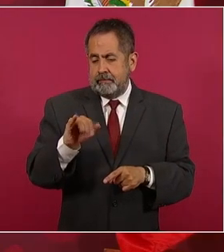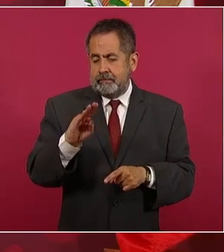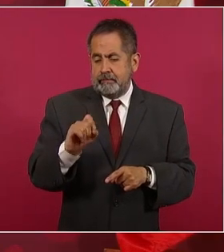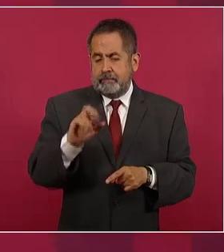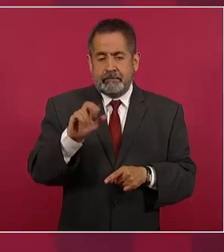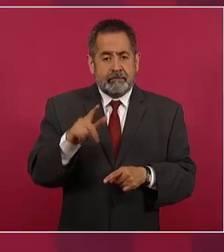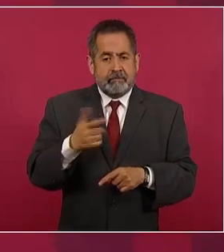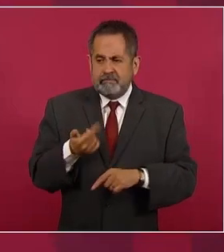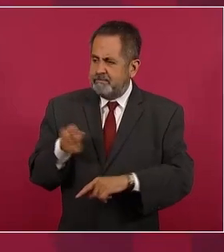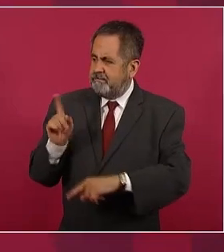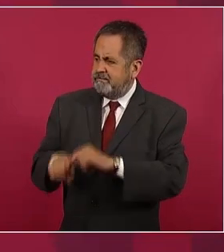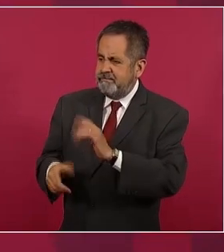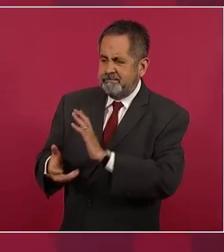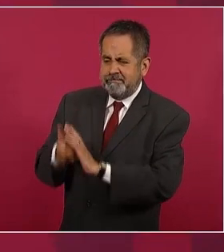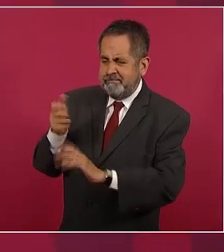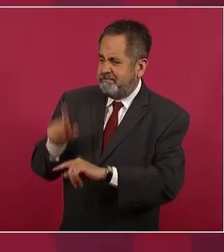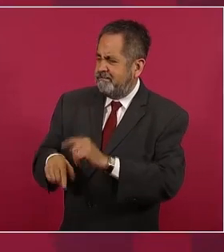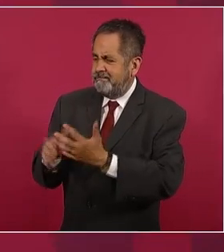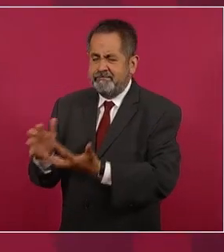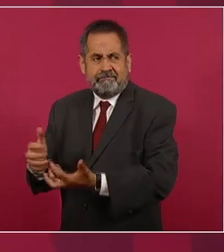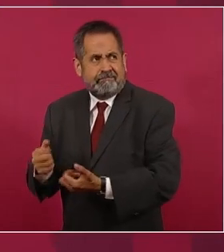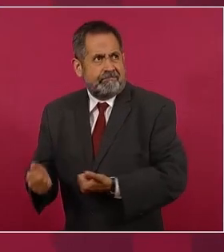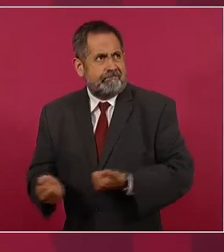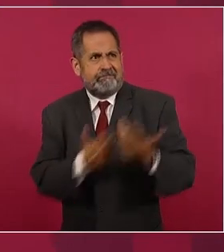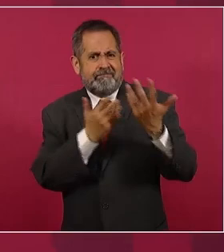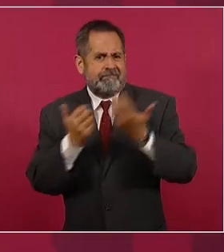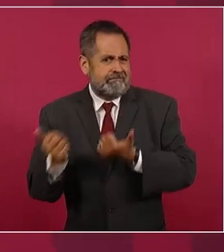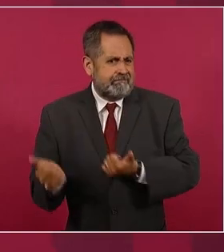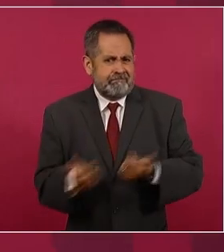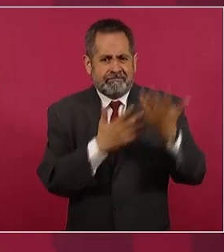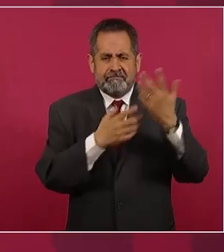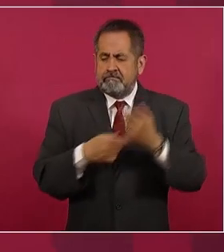como nunca en la historia.